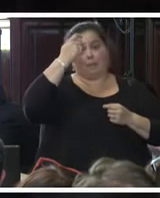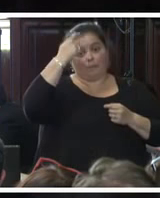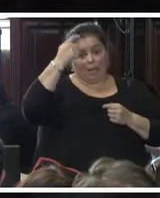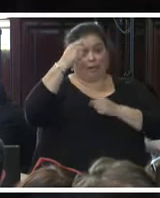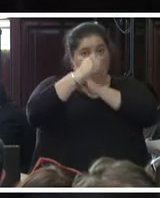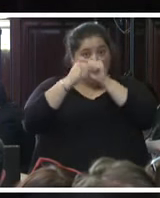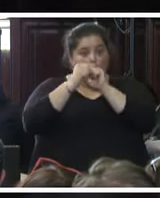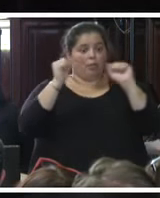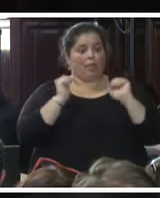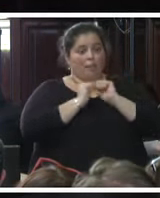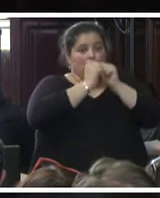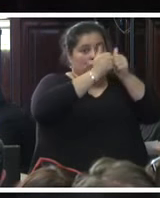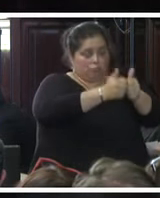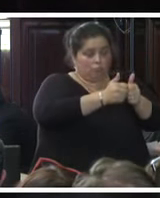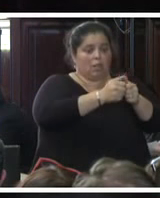e ir a ser